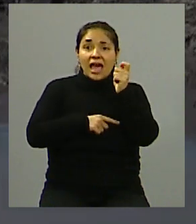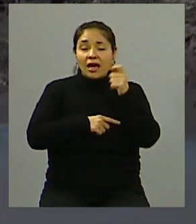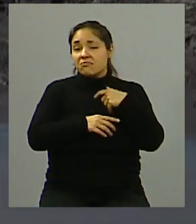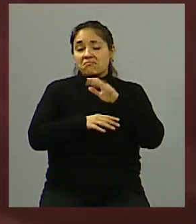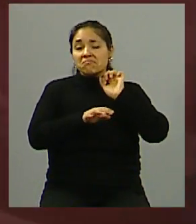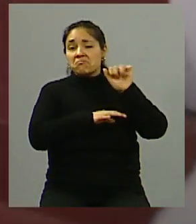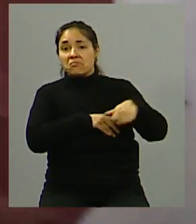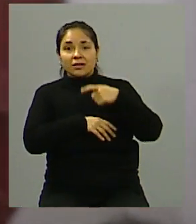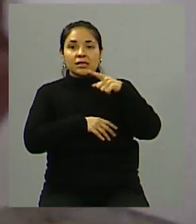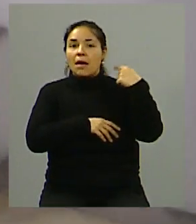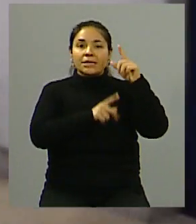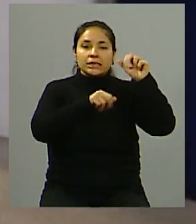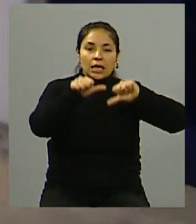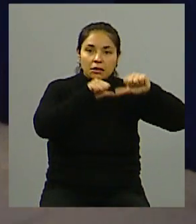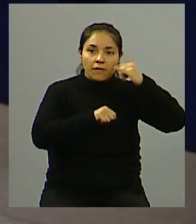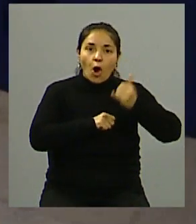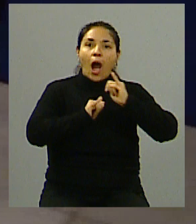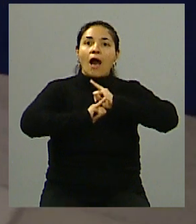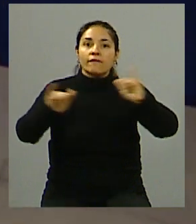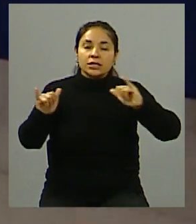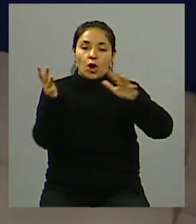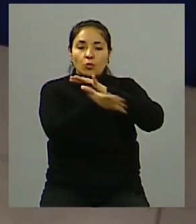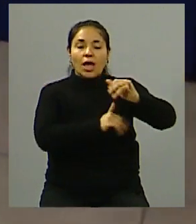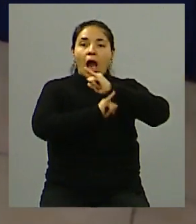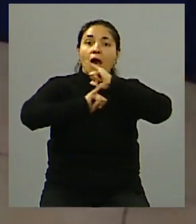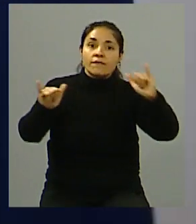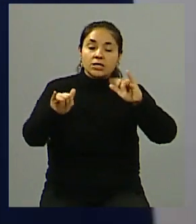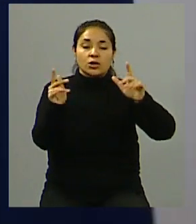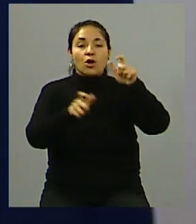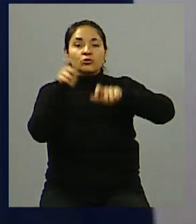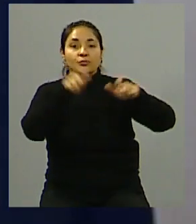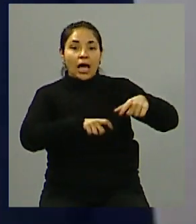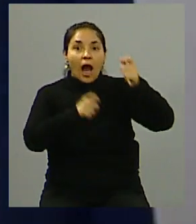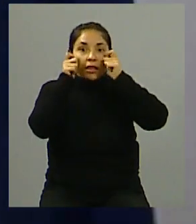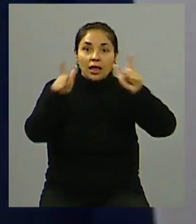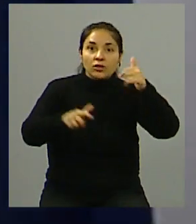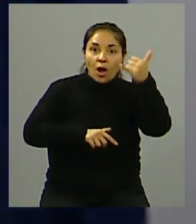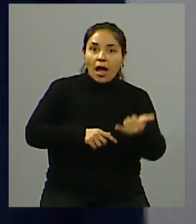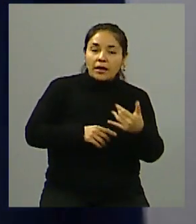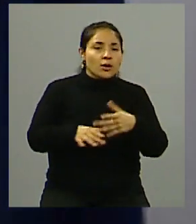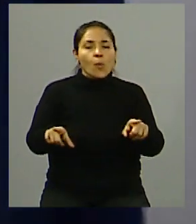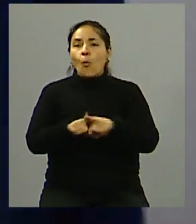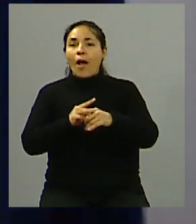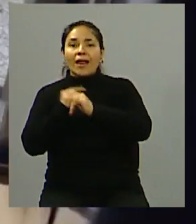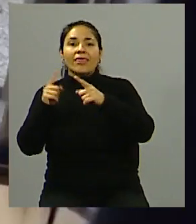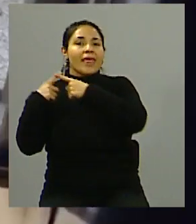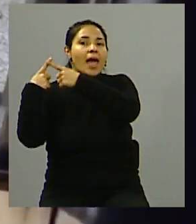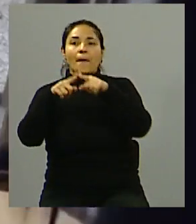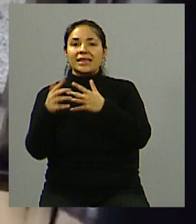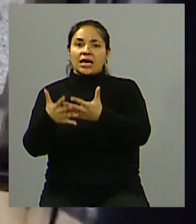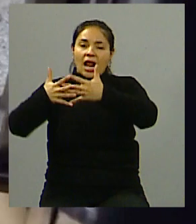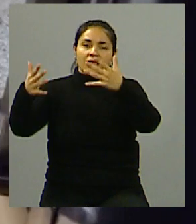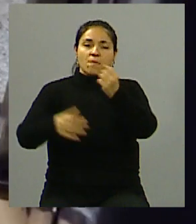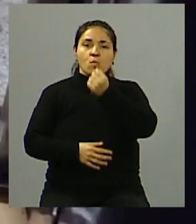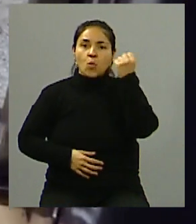están alertando al respecto, siempre hay comunidades que están alertando, sociedad civil que está atenta a estos temas, pero como que la gran discusión nunca pasa por estas